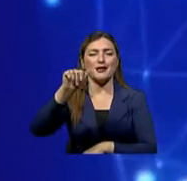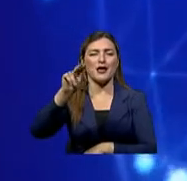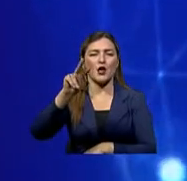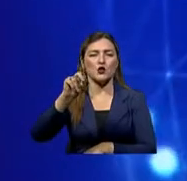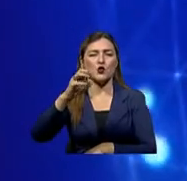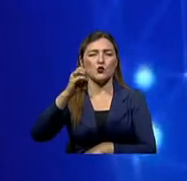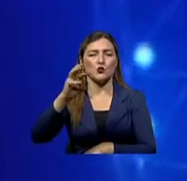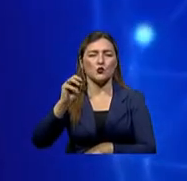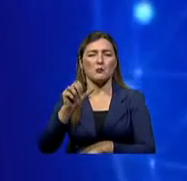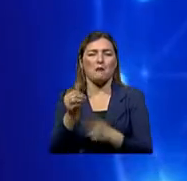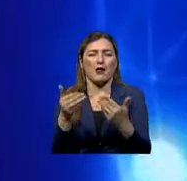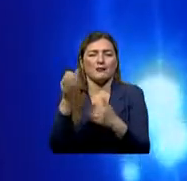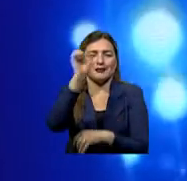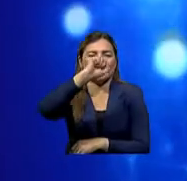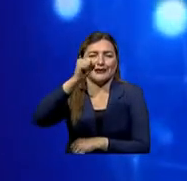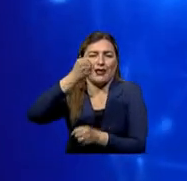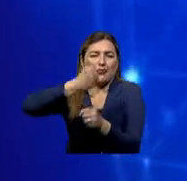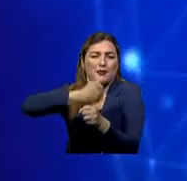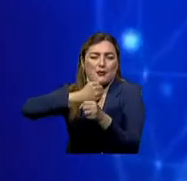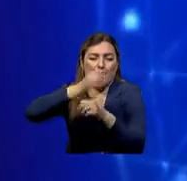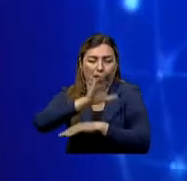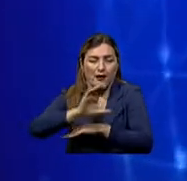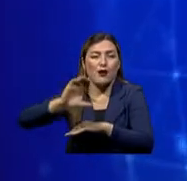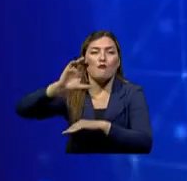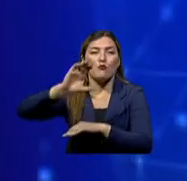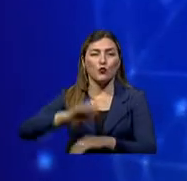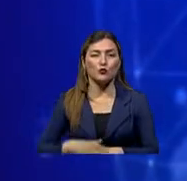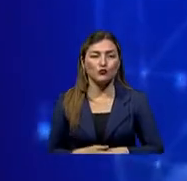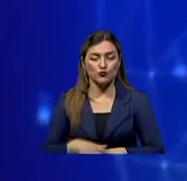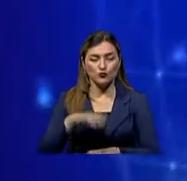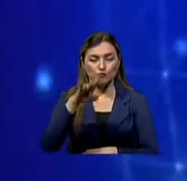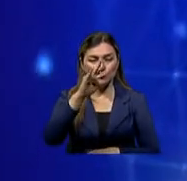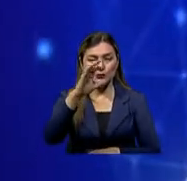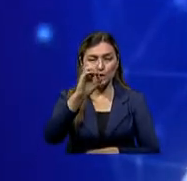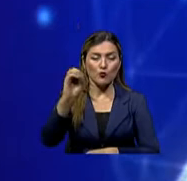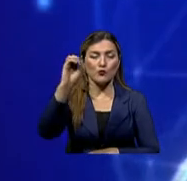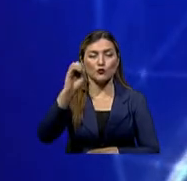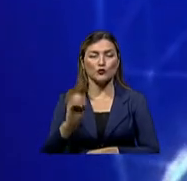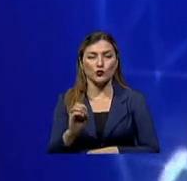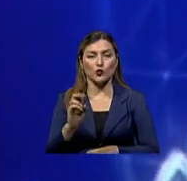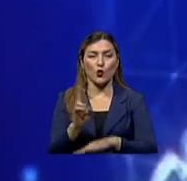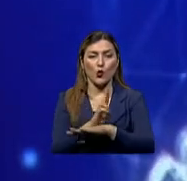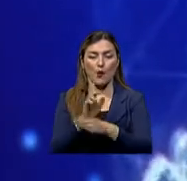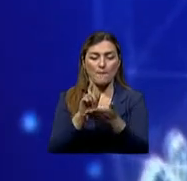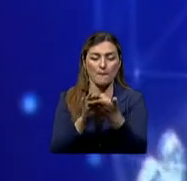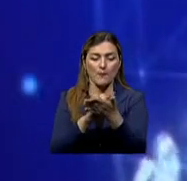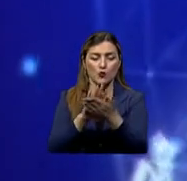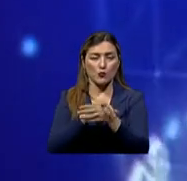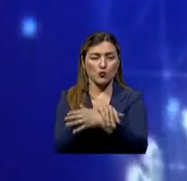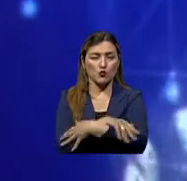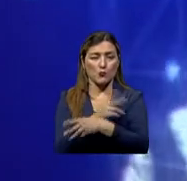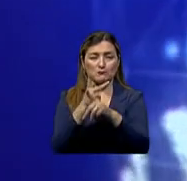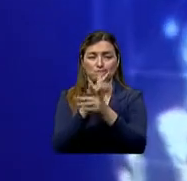La mayoría se dedican a labores del campo y de ellos, un 70% no utilizan protector solar. Revisemos cifras,